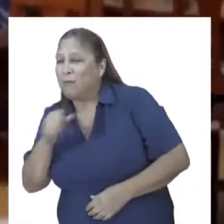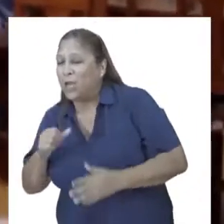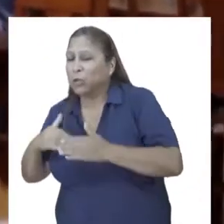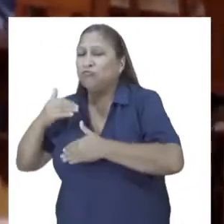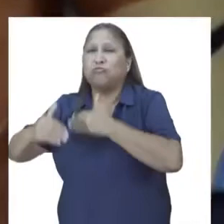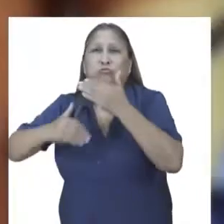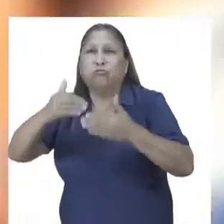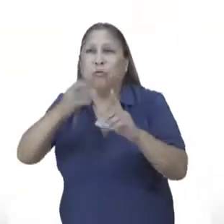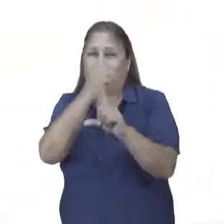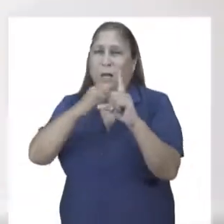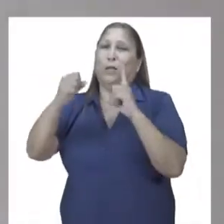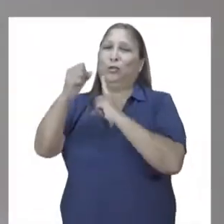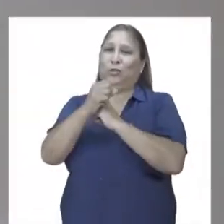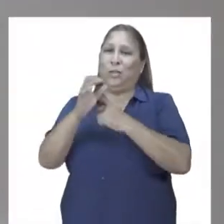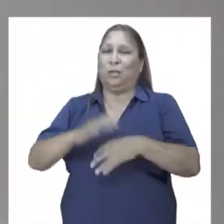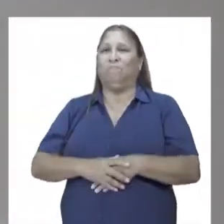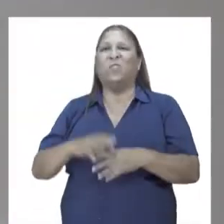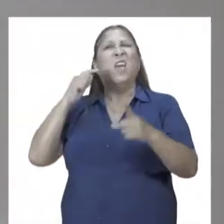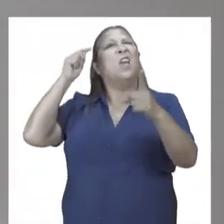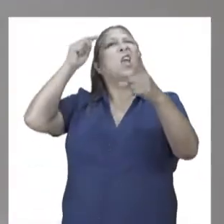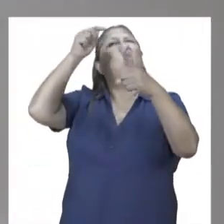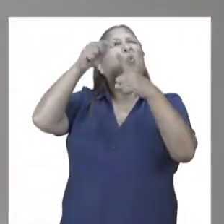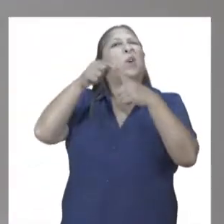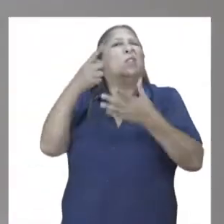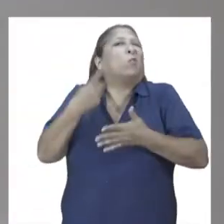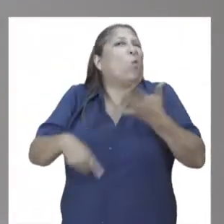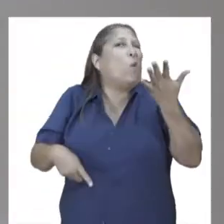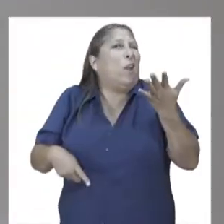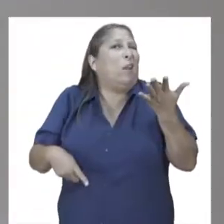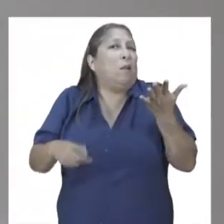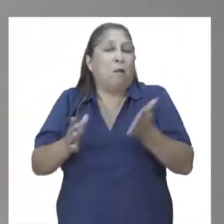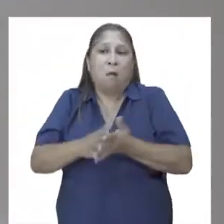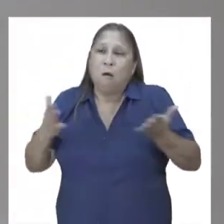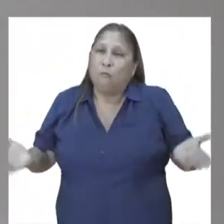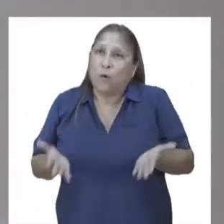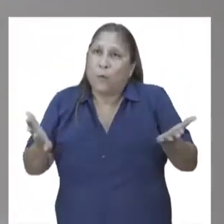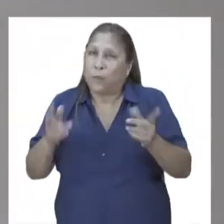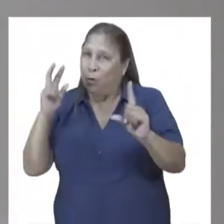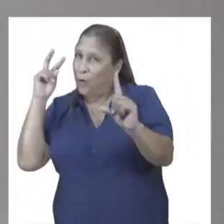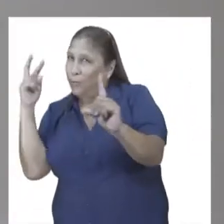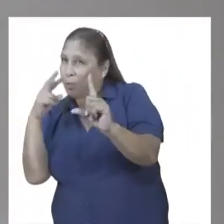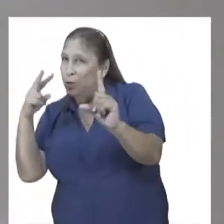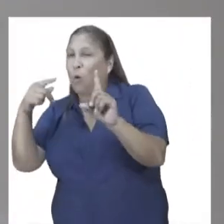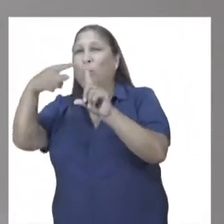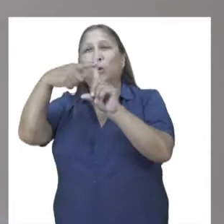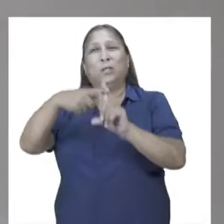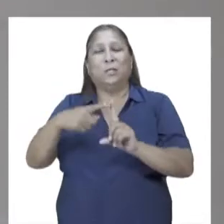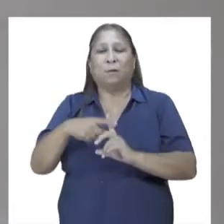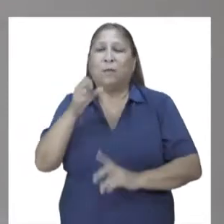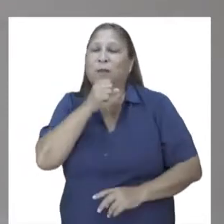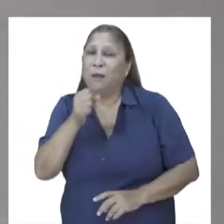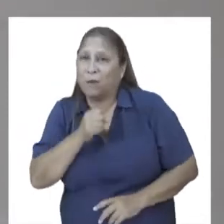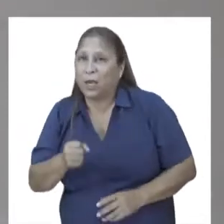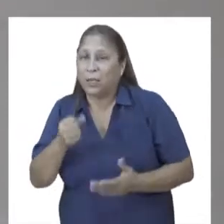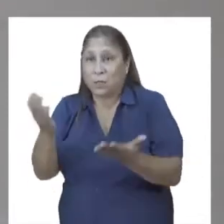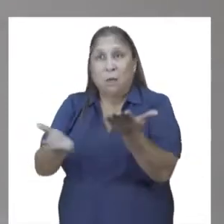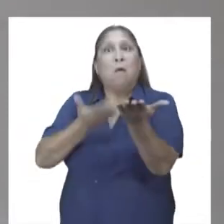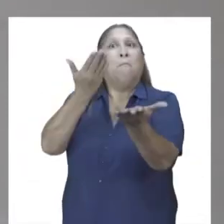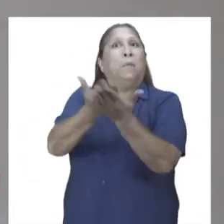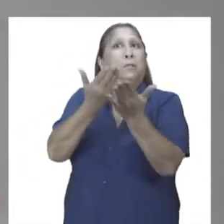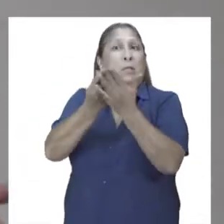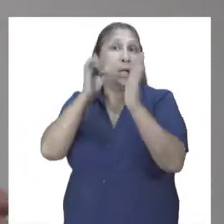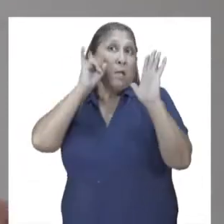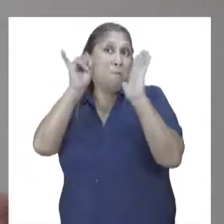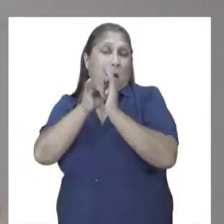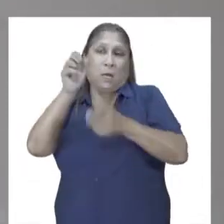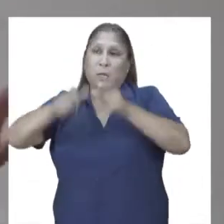a la sociedad. El objetivo del concurso es promover una visión positiva de la vejez y el envejecimiento, presentar imágenes